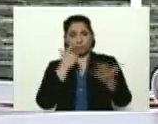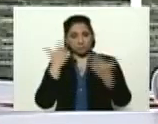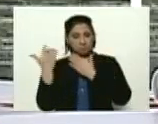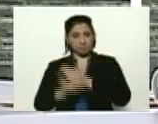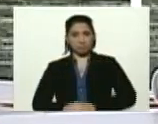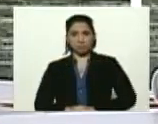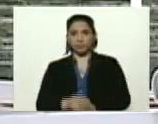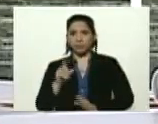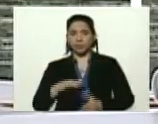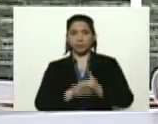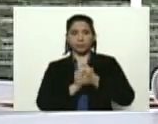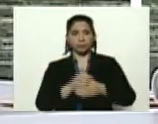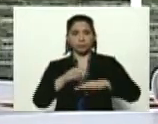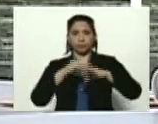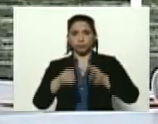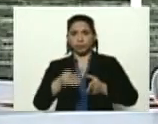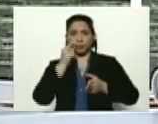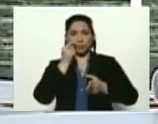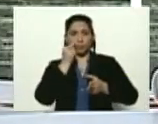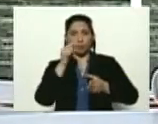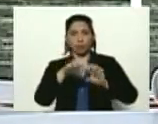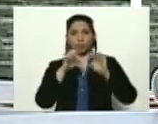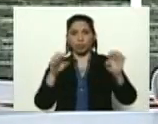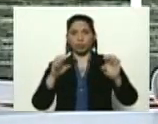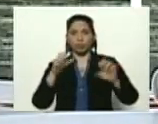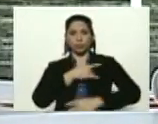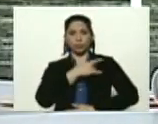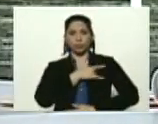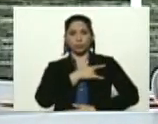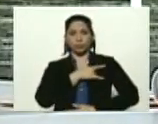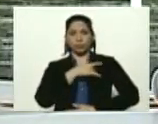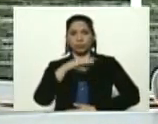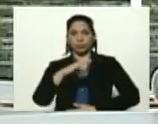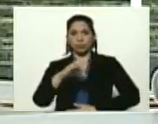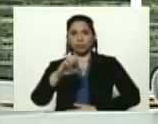Compañero ministro de educación universitaria,